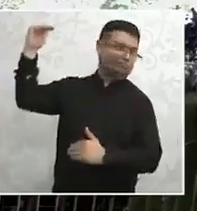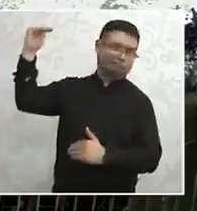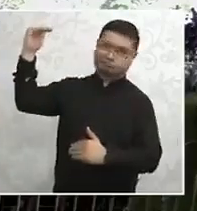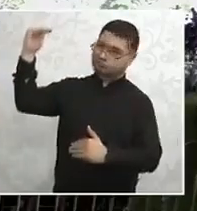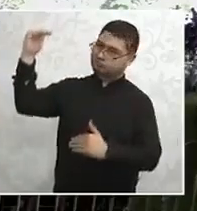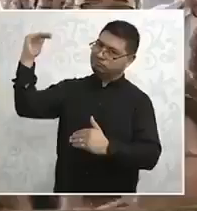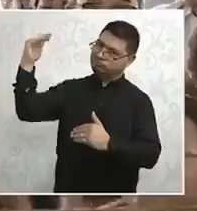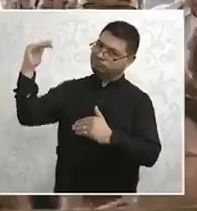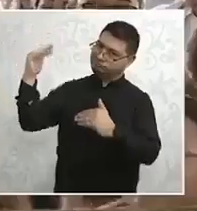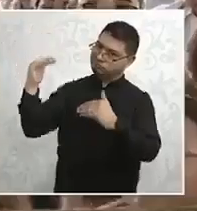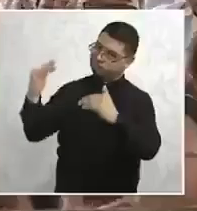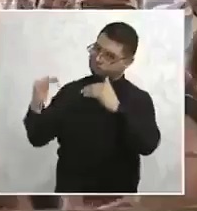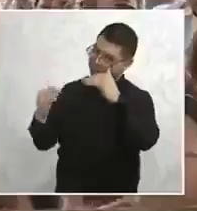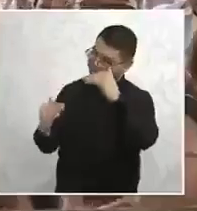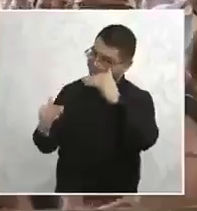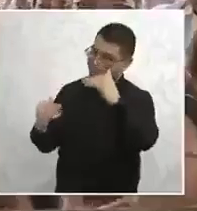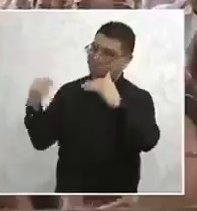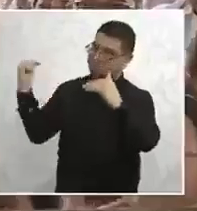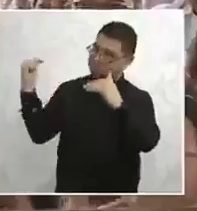Gracias. Gracias. Gracias.